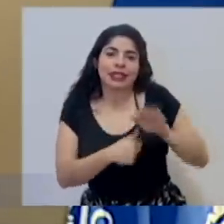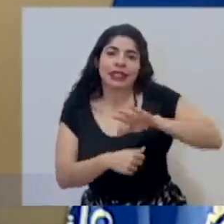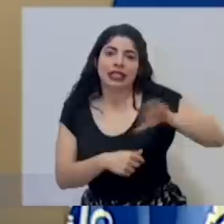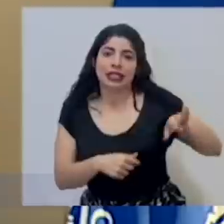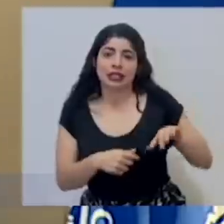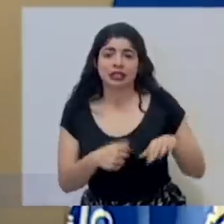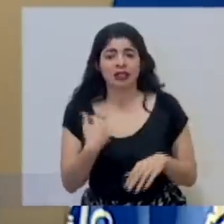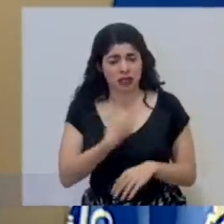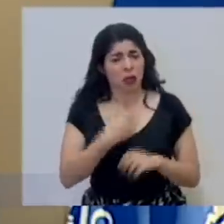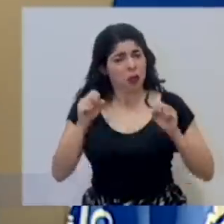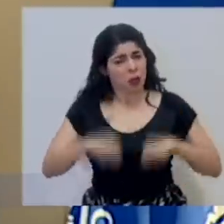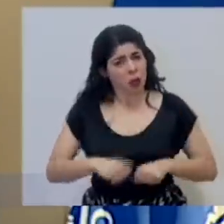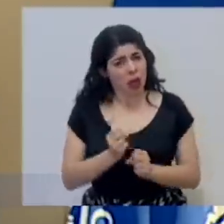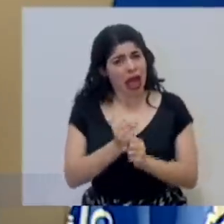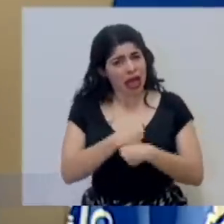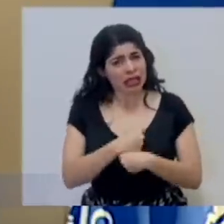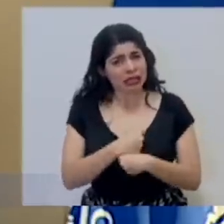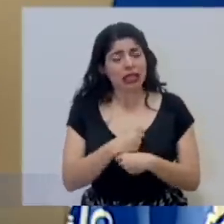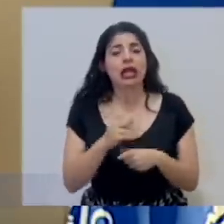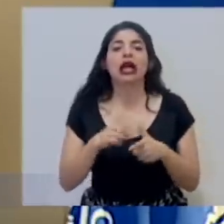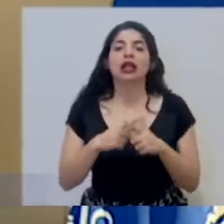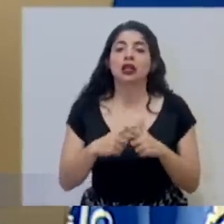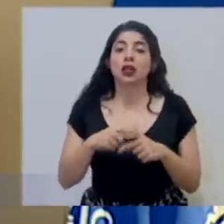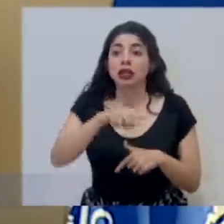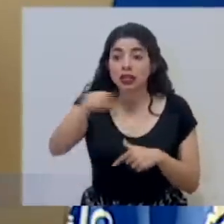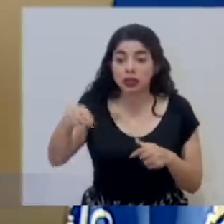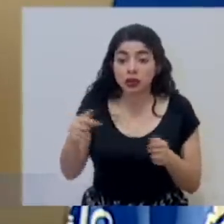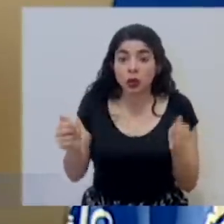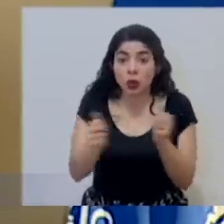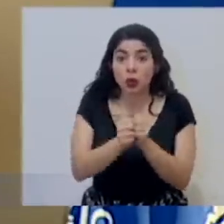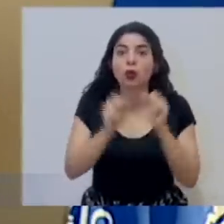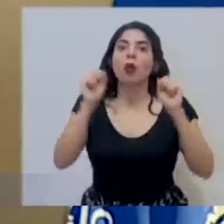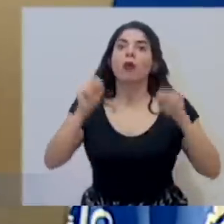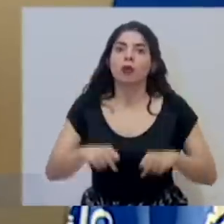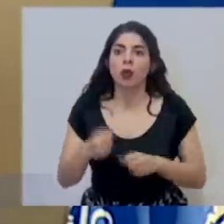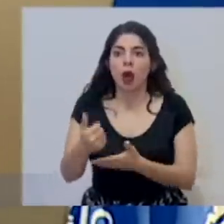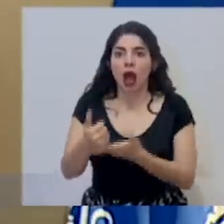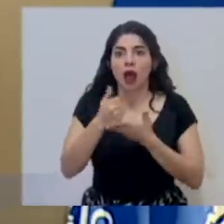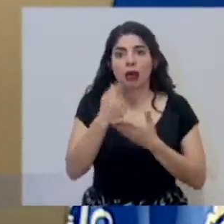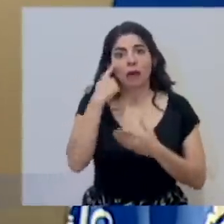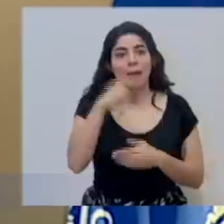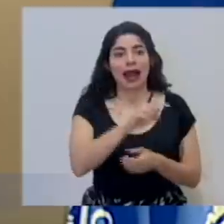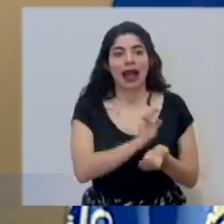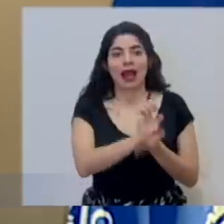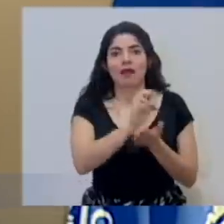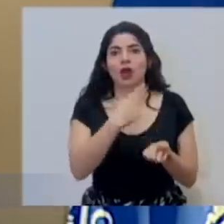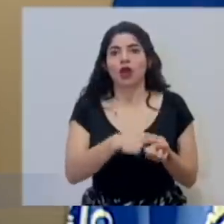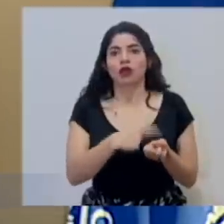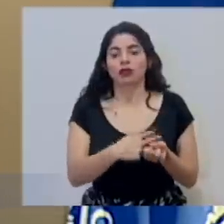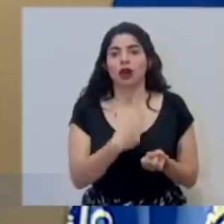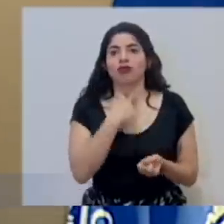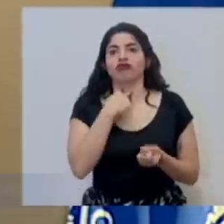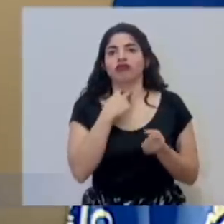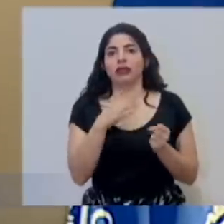que en realidad está en nuestro poder hacerlo, podemos sacar adelante y no llegar a ese colapso del sistema de salud.